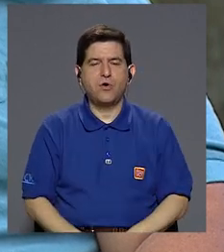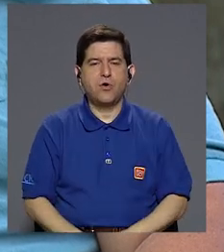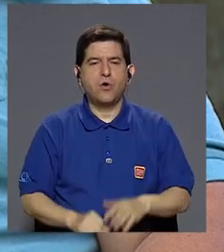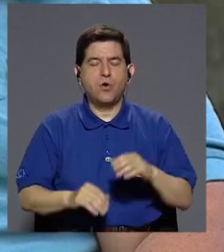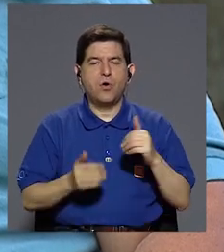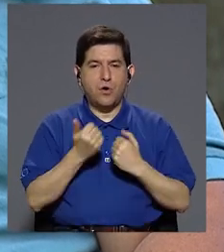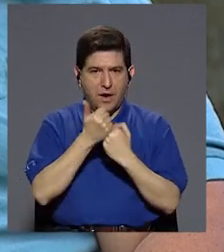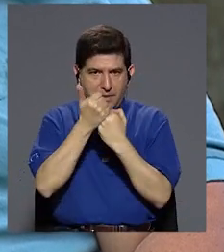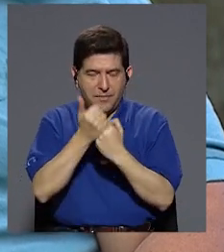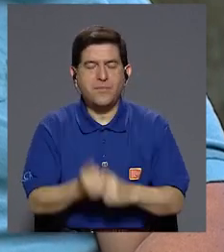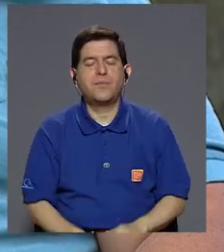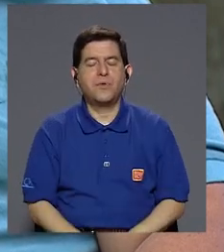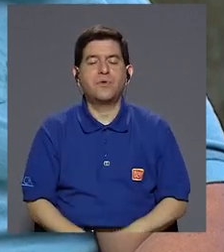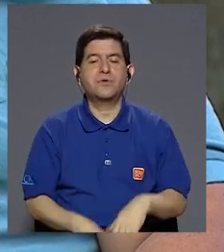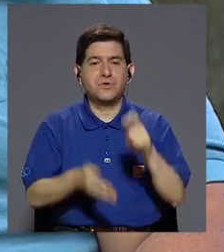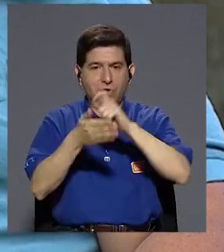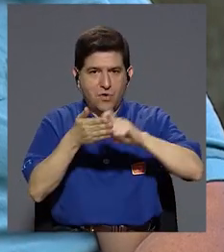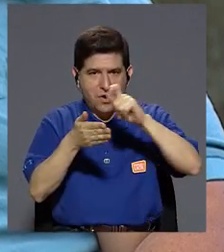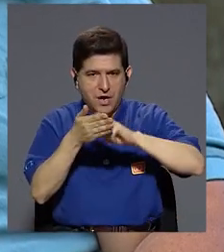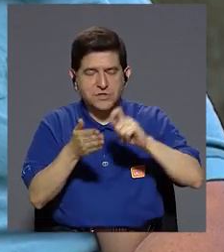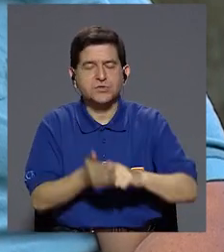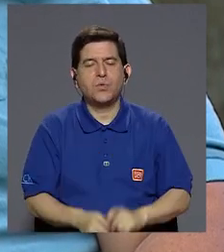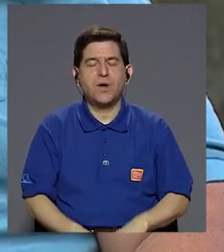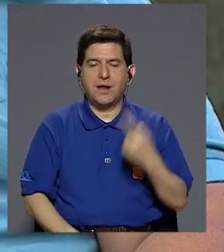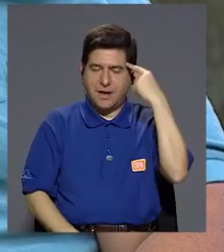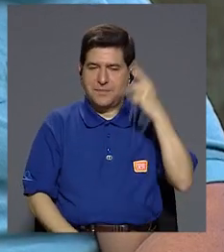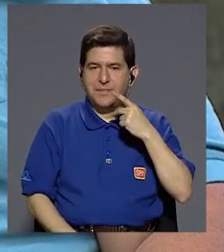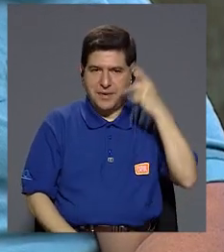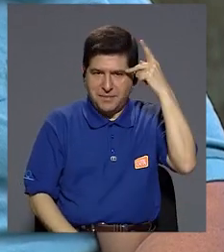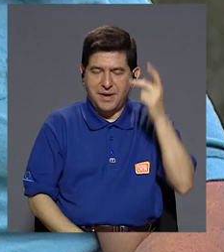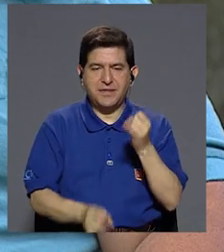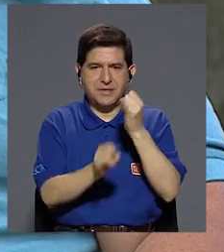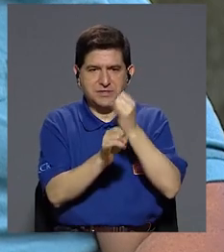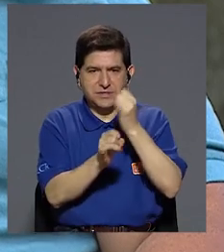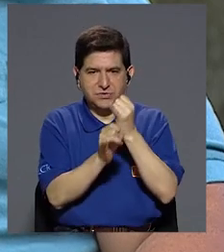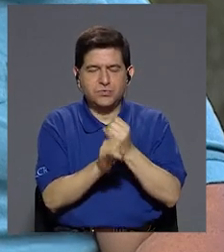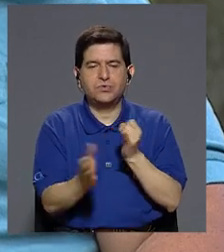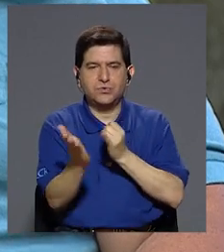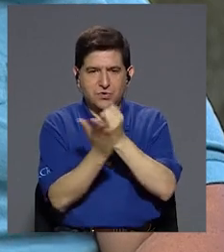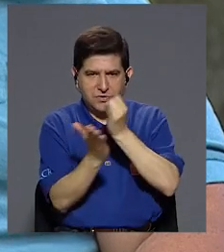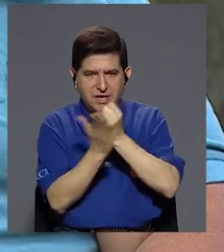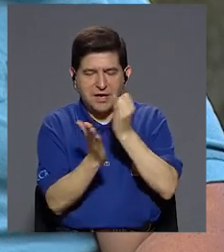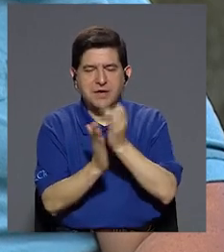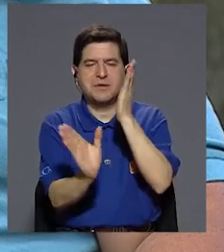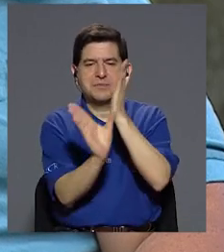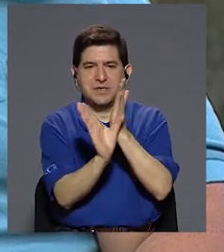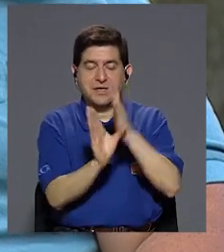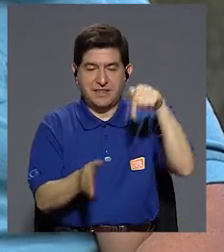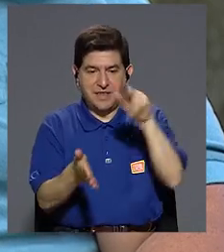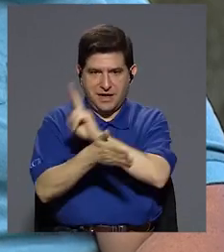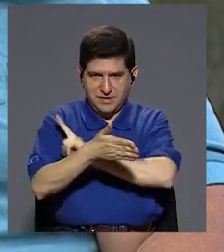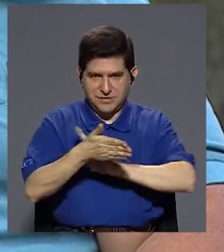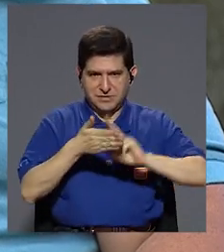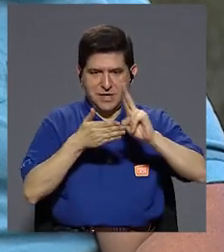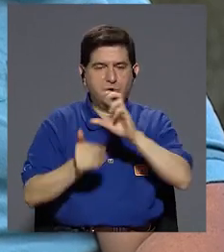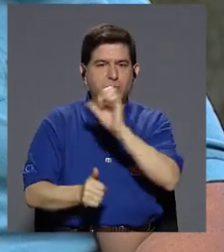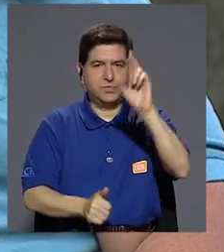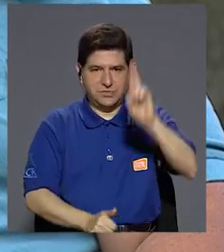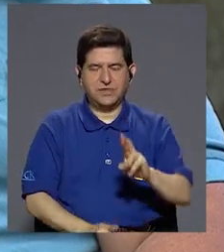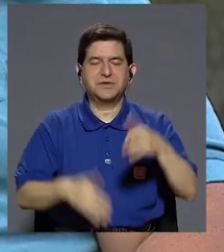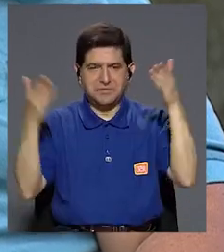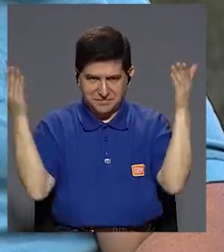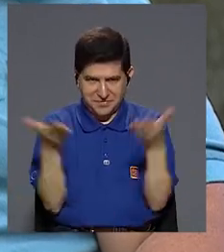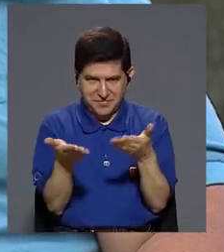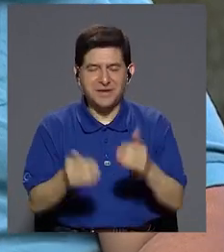colaborador del proyecto Escuela para Padres del Instituto de Investigaciones Psicológicas de nuestra Universidad de Costa Rica.